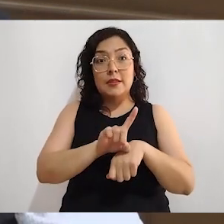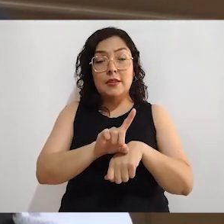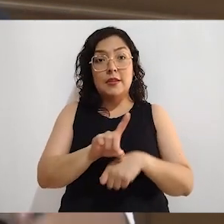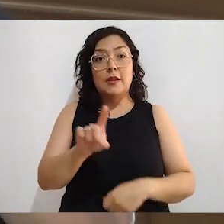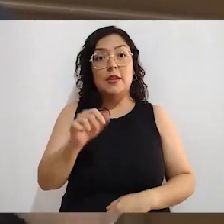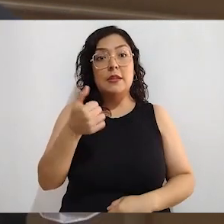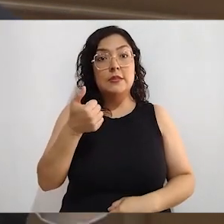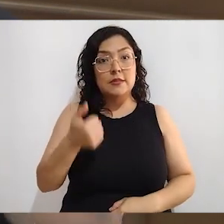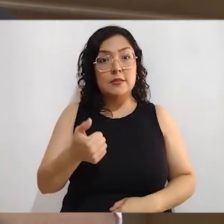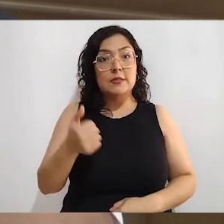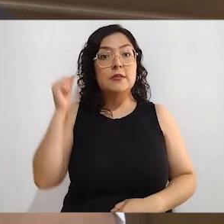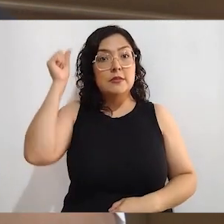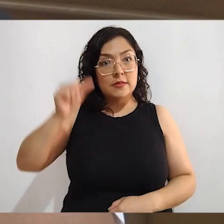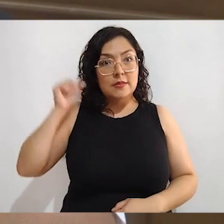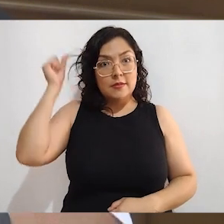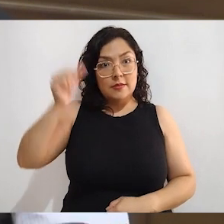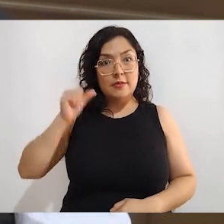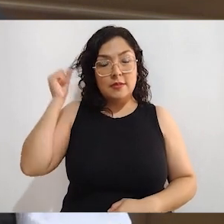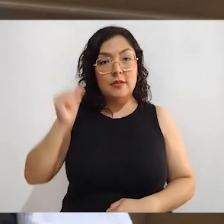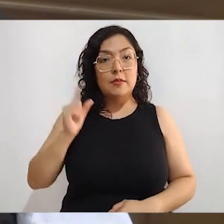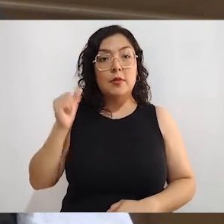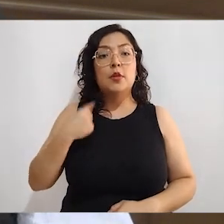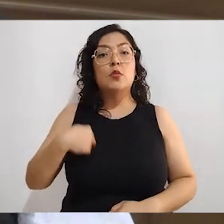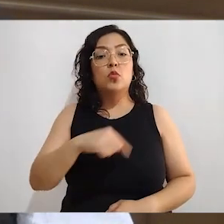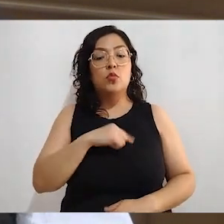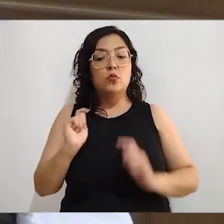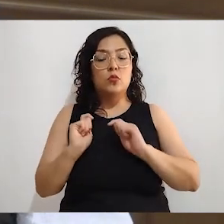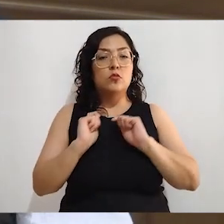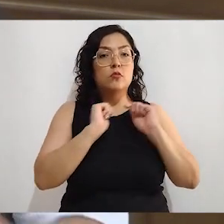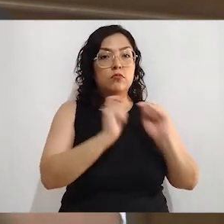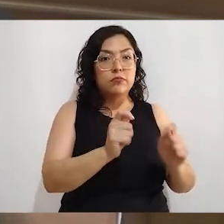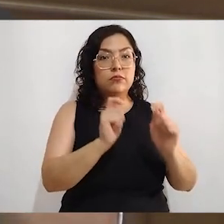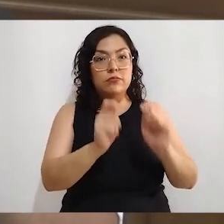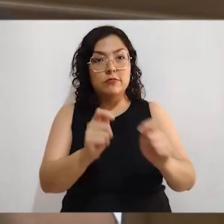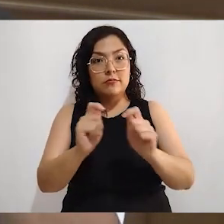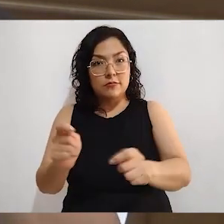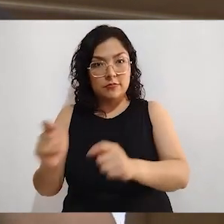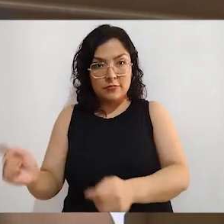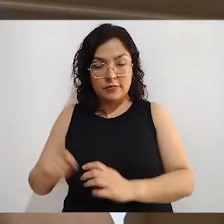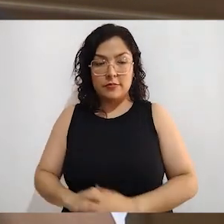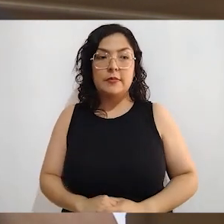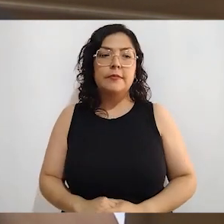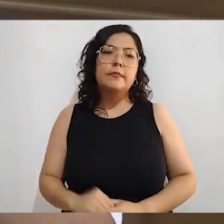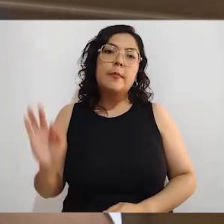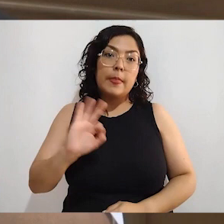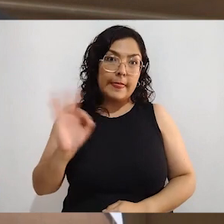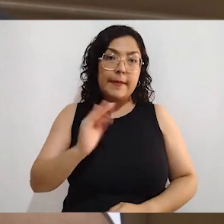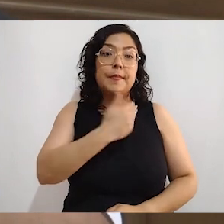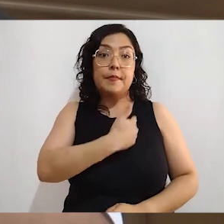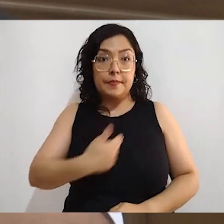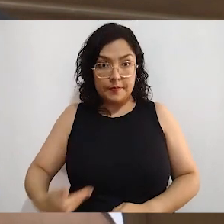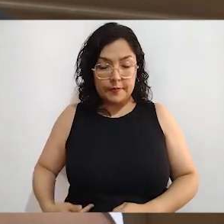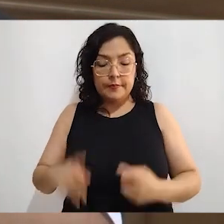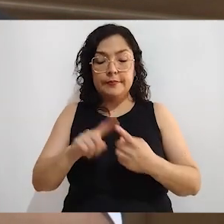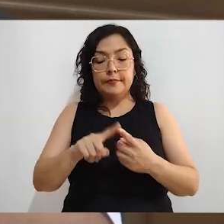con base a ese segundo sorteo vamos a asignarles un cargo, que puede ser la presidencia, la secretaría, o